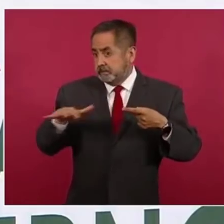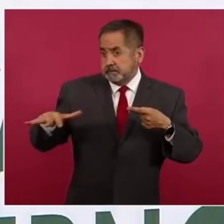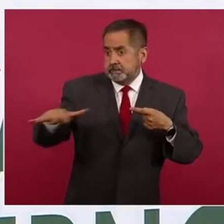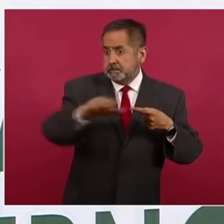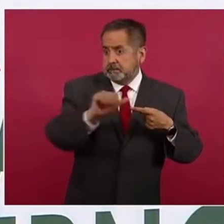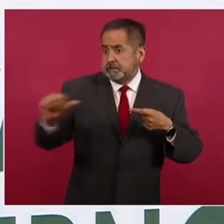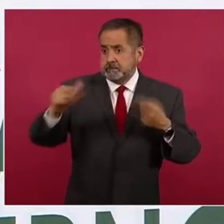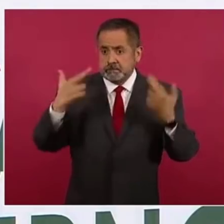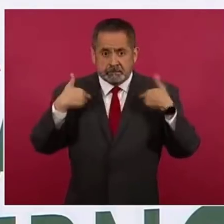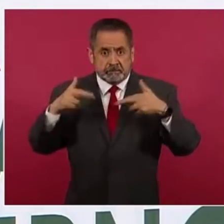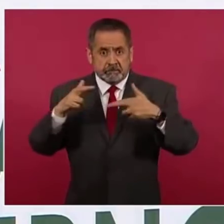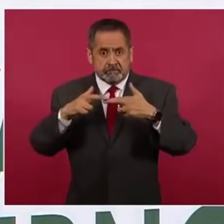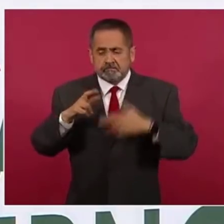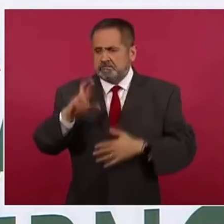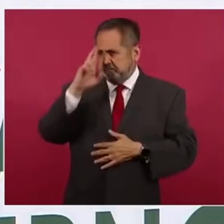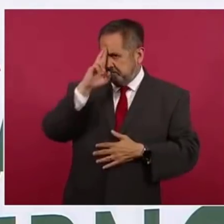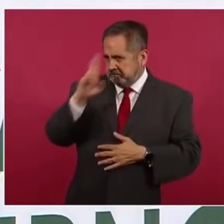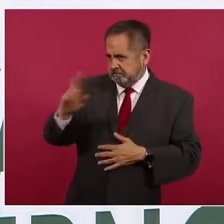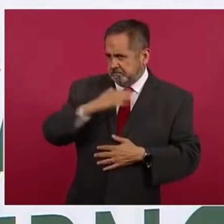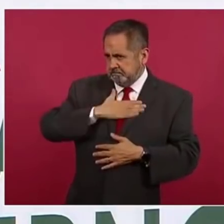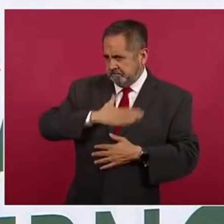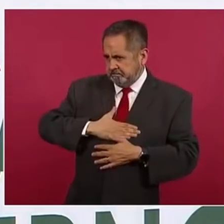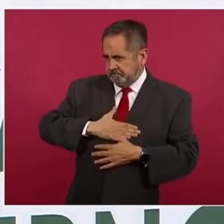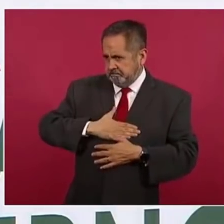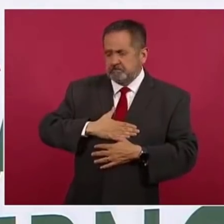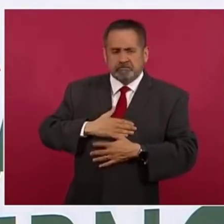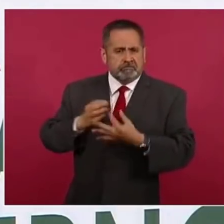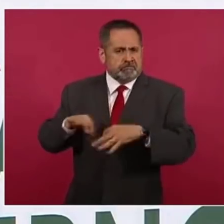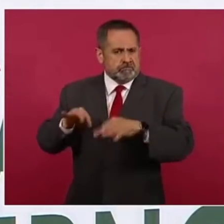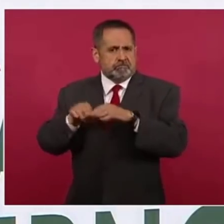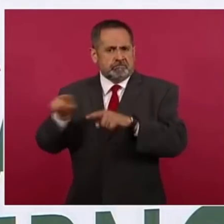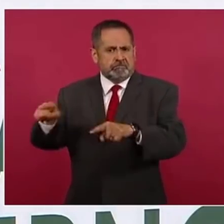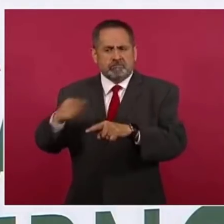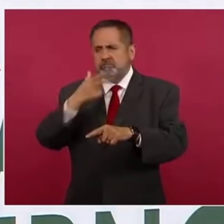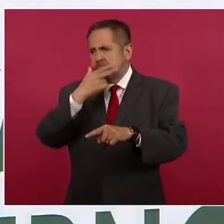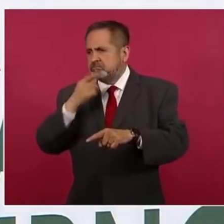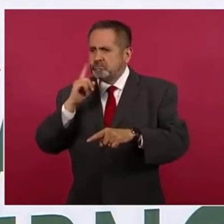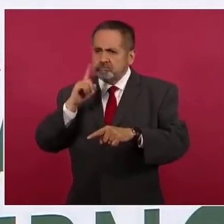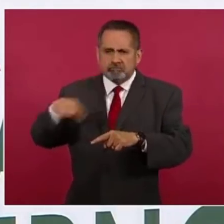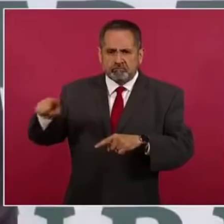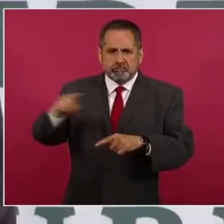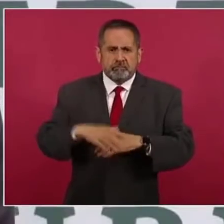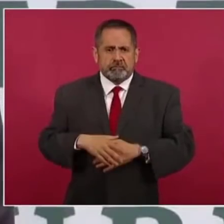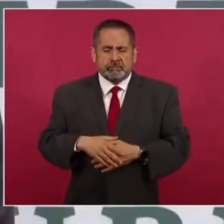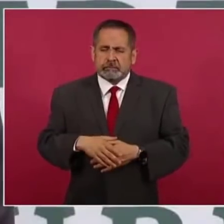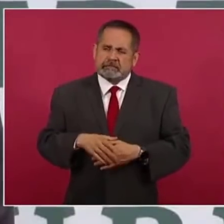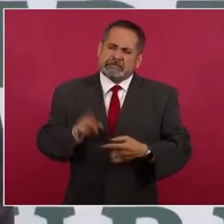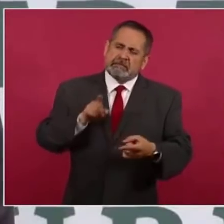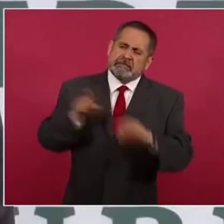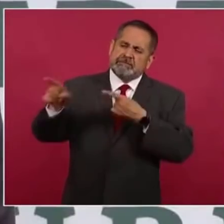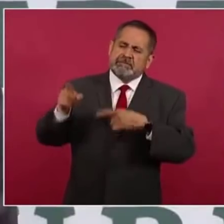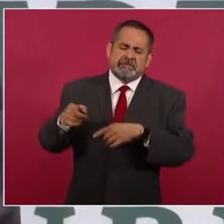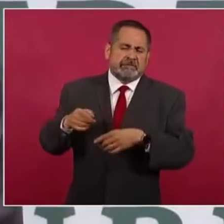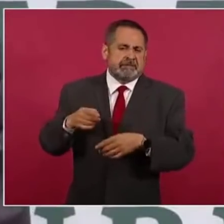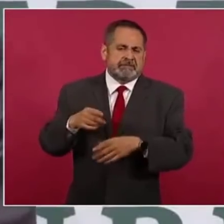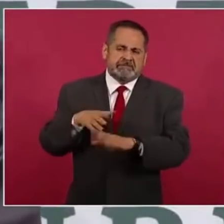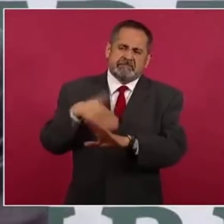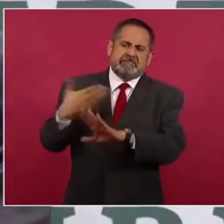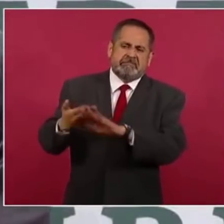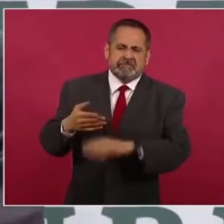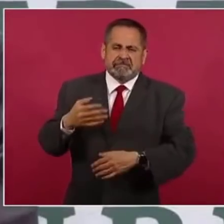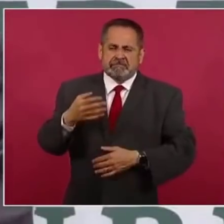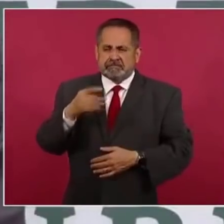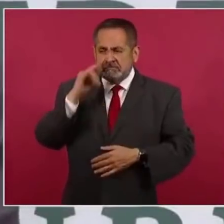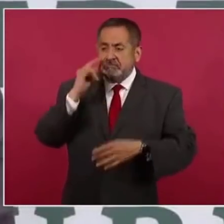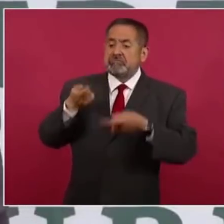a maestras y maestros, nunca más ofenderlos, nunca más